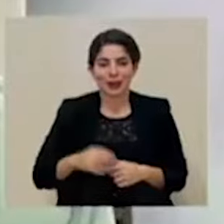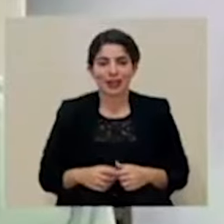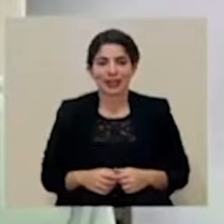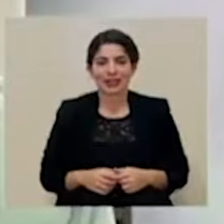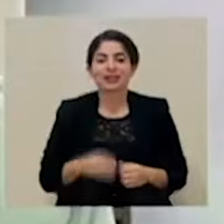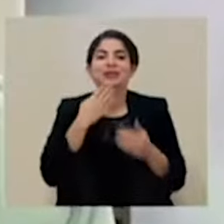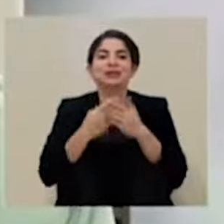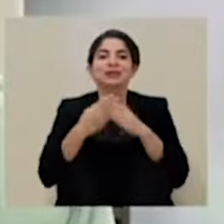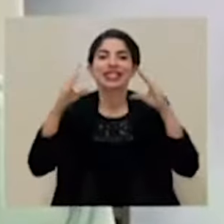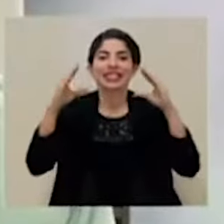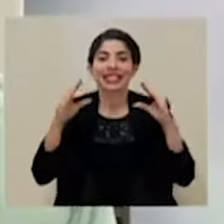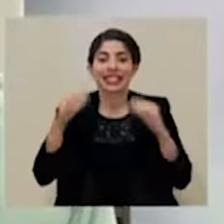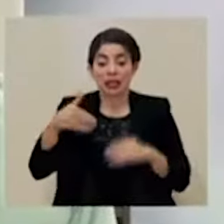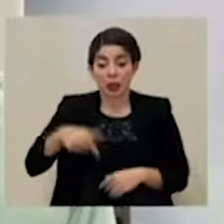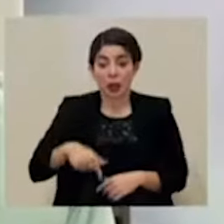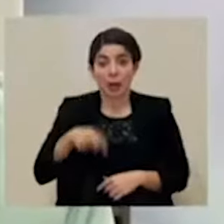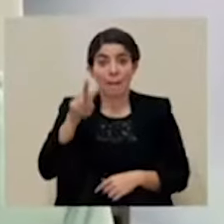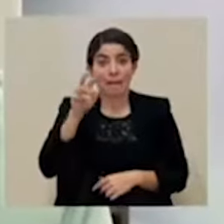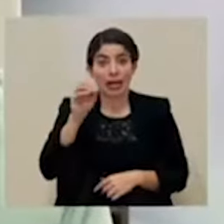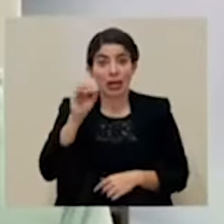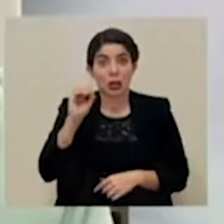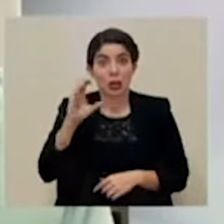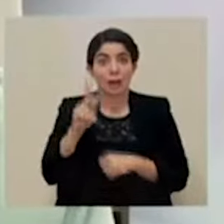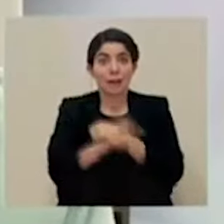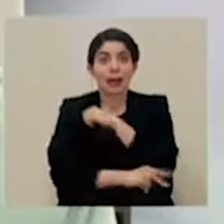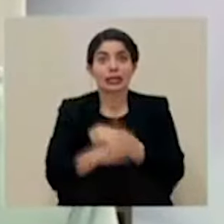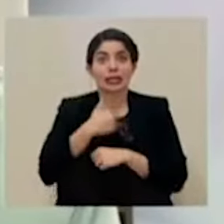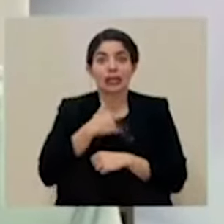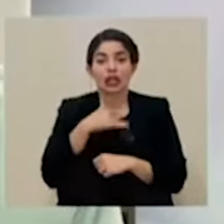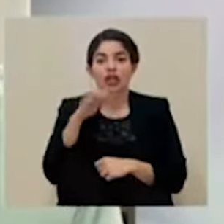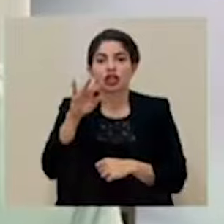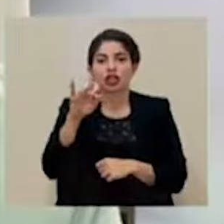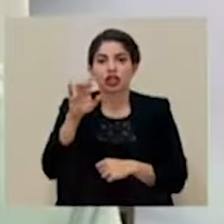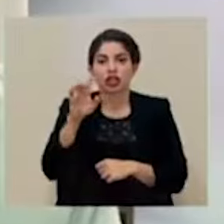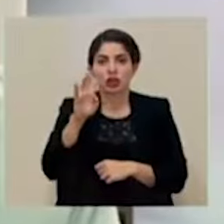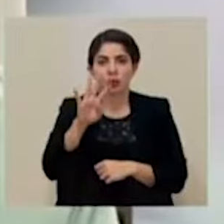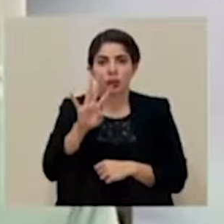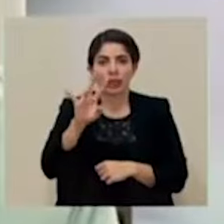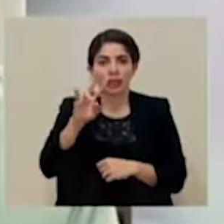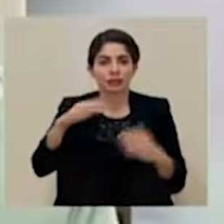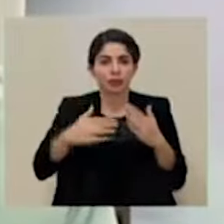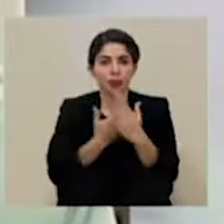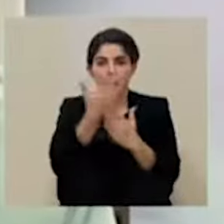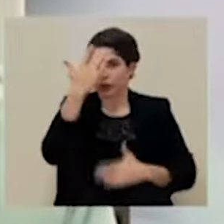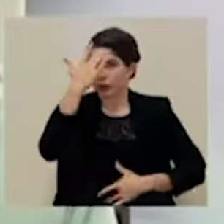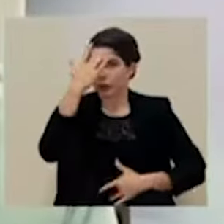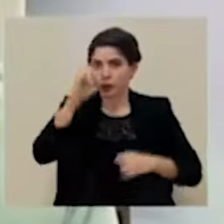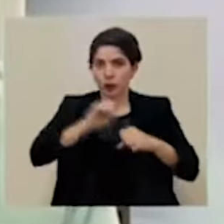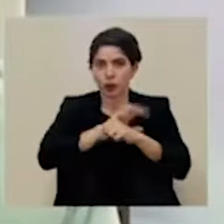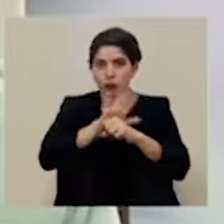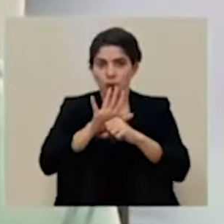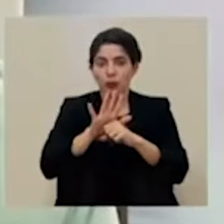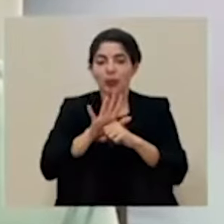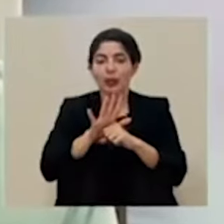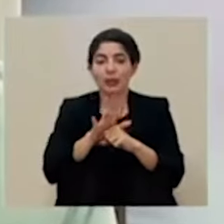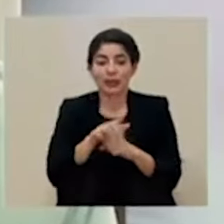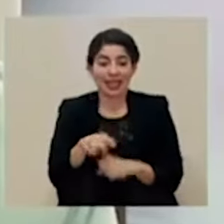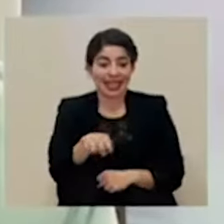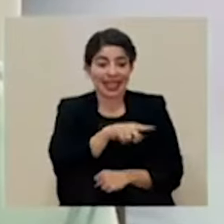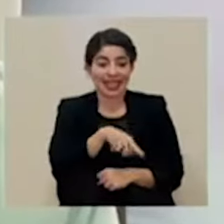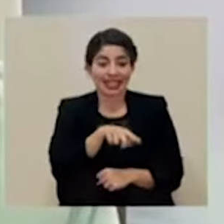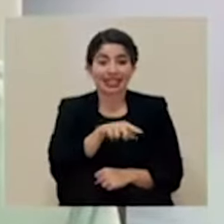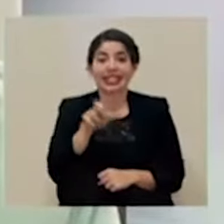Buenas tardes. Al ser veinte de octubre, el país registra ochocientos cuarenta y siete casos nuevos de covid diecinueve, de los cuales